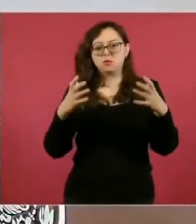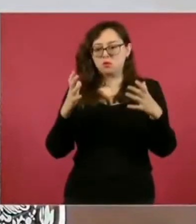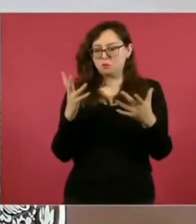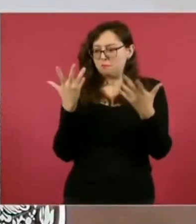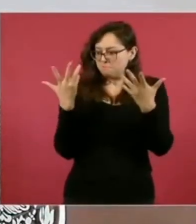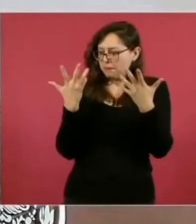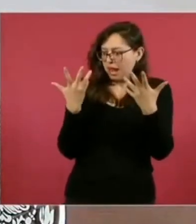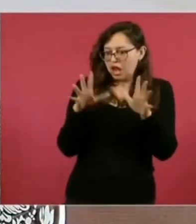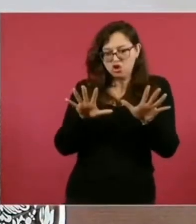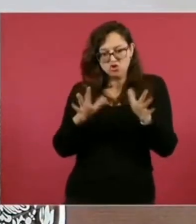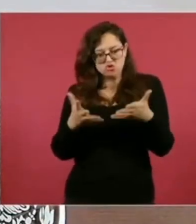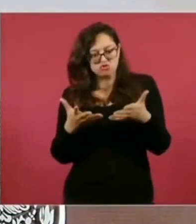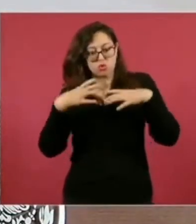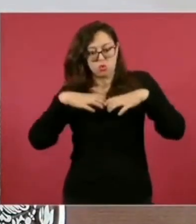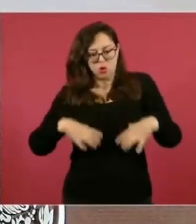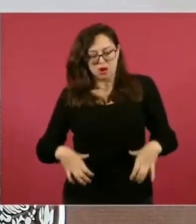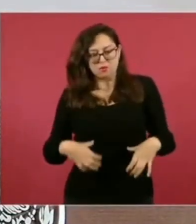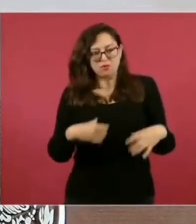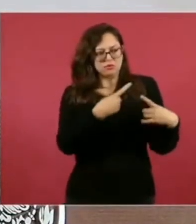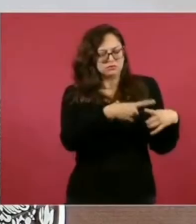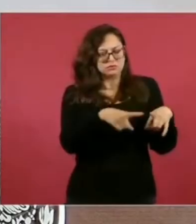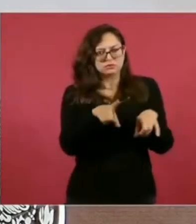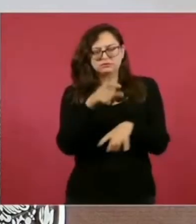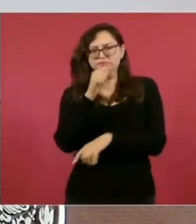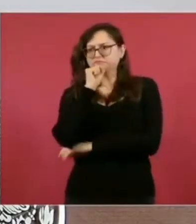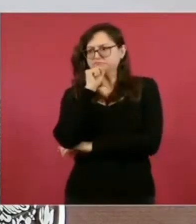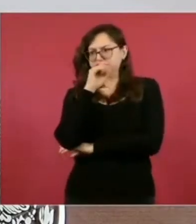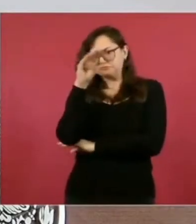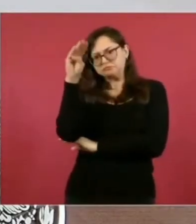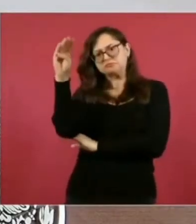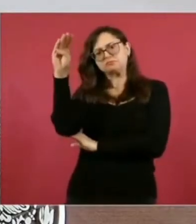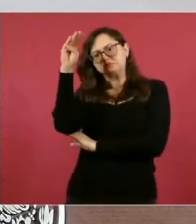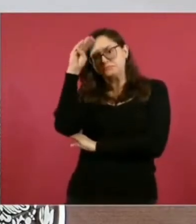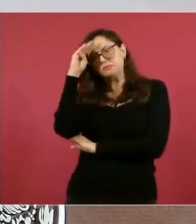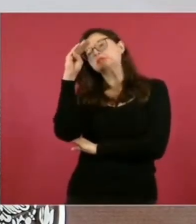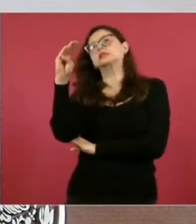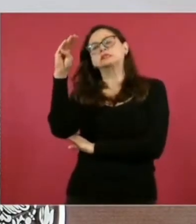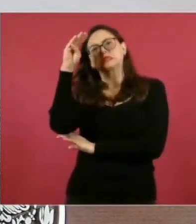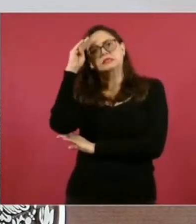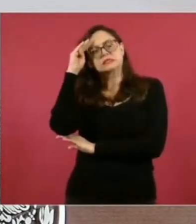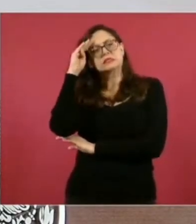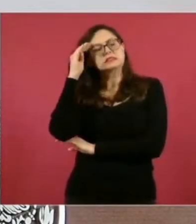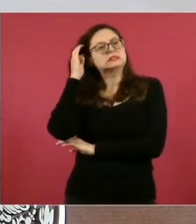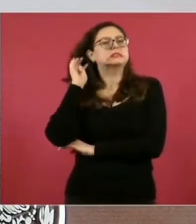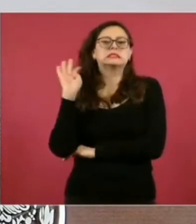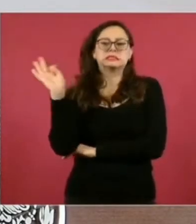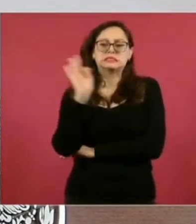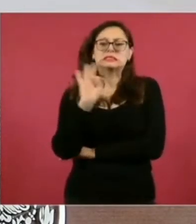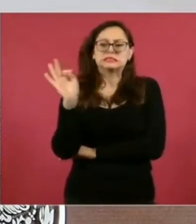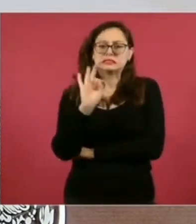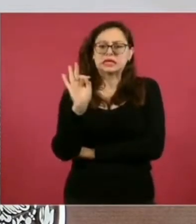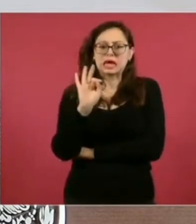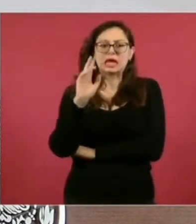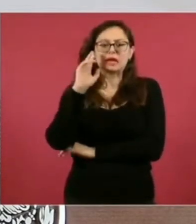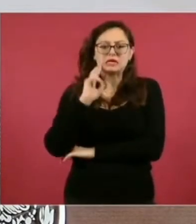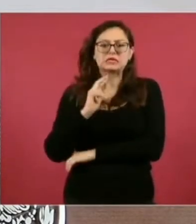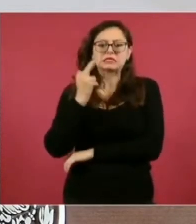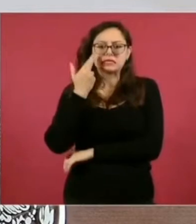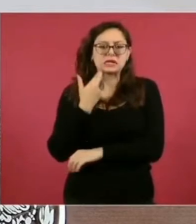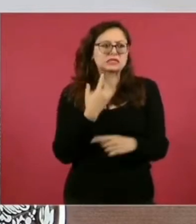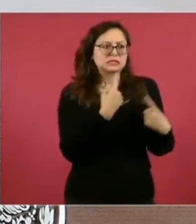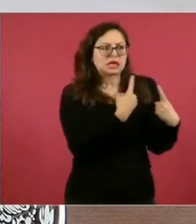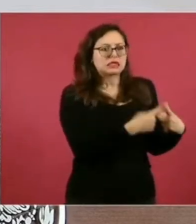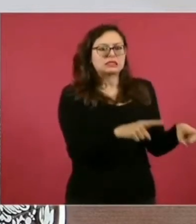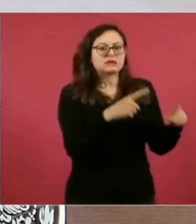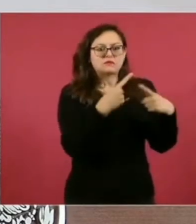de manos, de una fisiología, se pusieron a estudiar si es posible que existan en el género humano las razas.